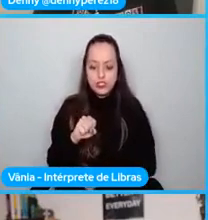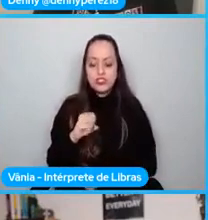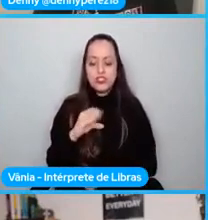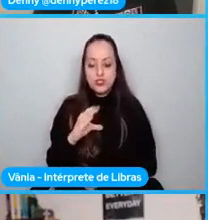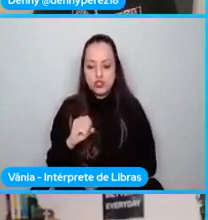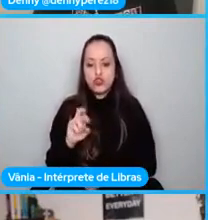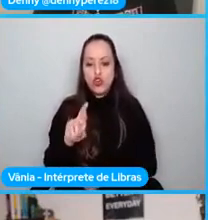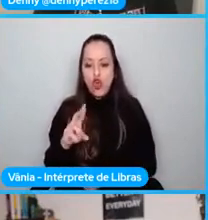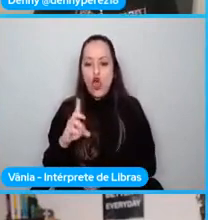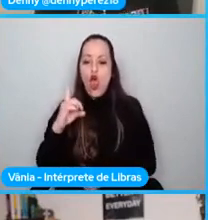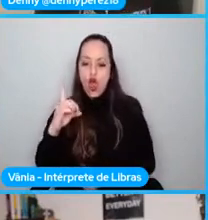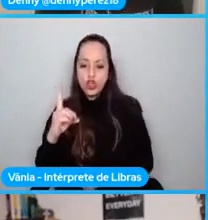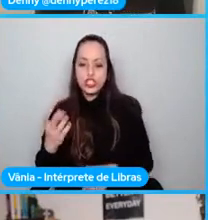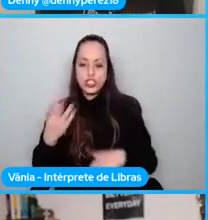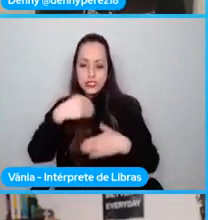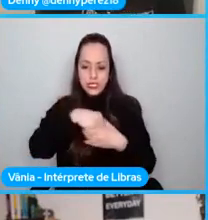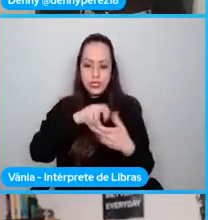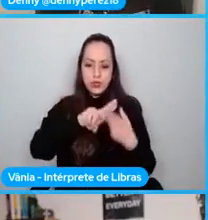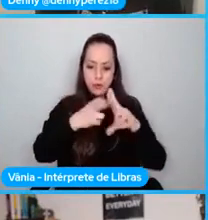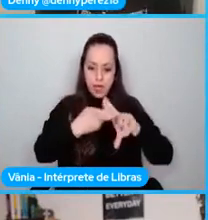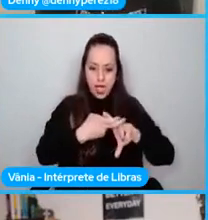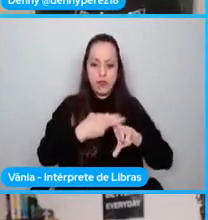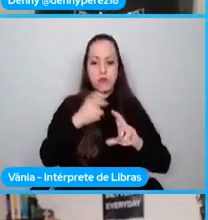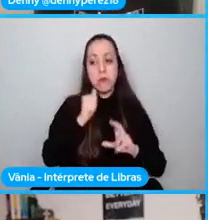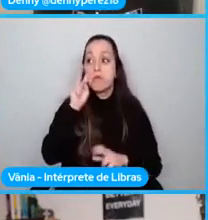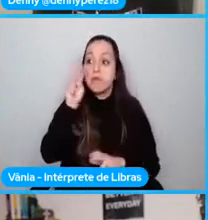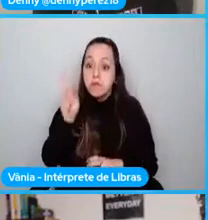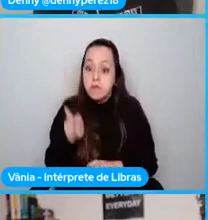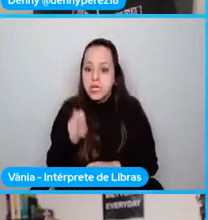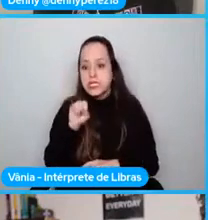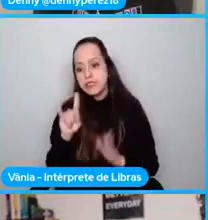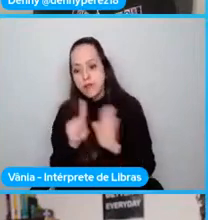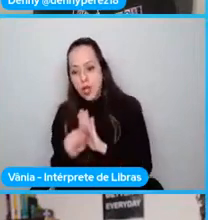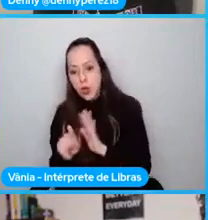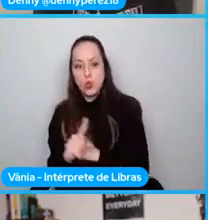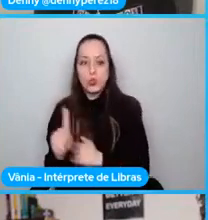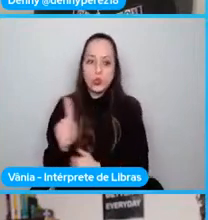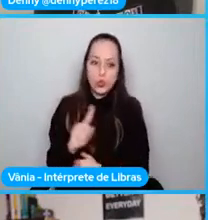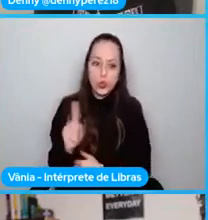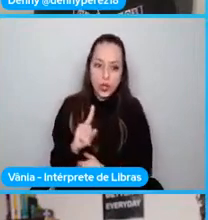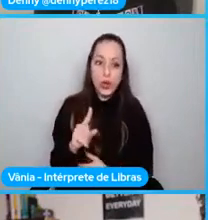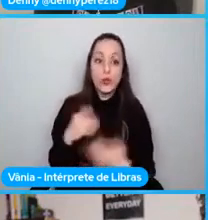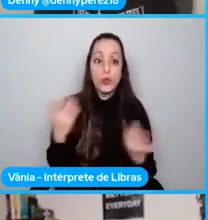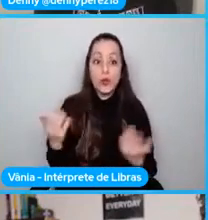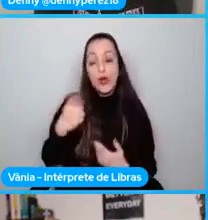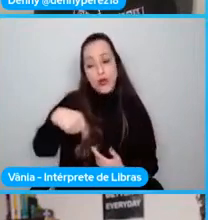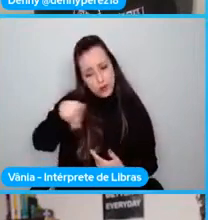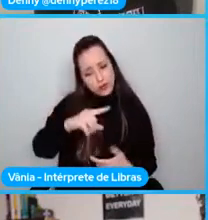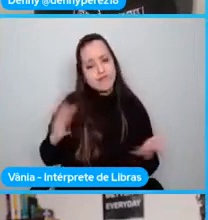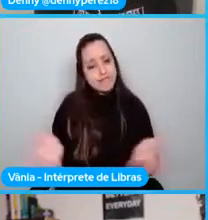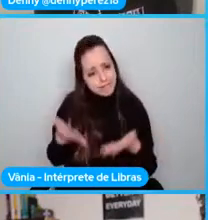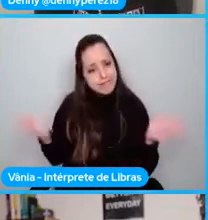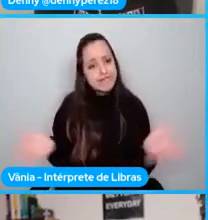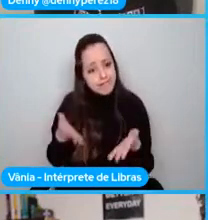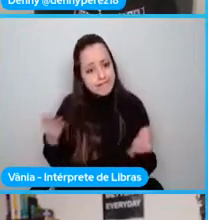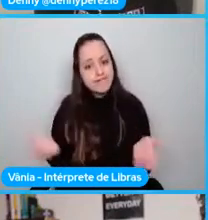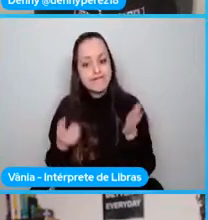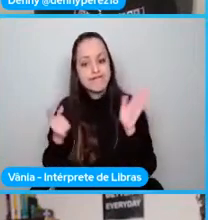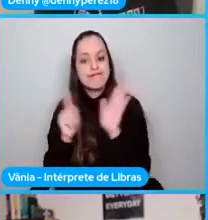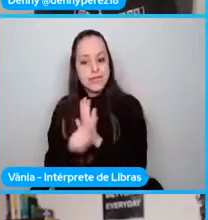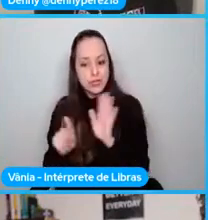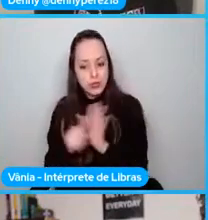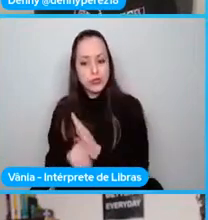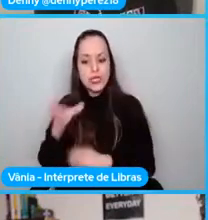tenemos algunos minutos para hacerle preguntas a Andrés. Anímense, recuerden que pueden en el Discord, pueden hacer las preguntas en